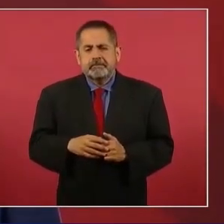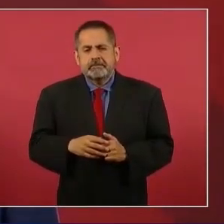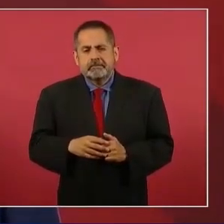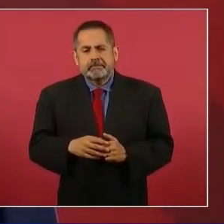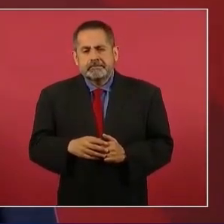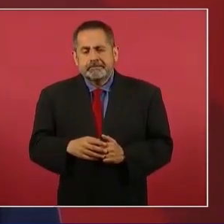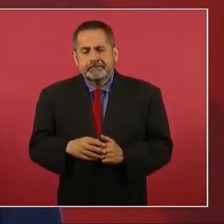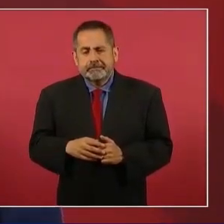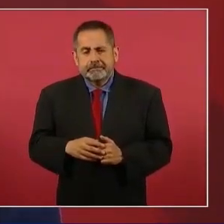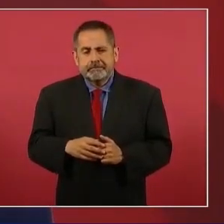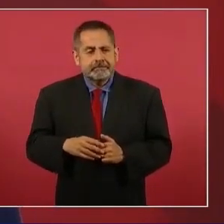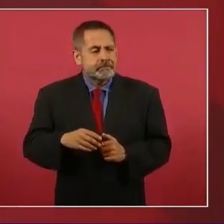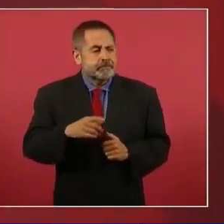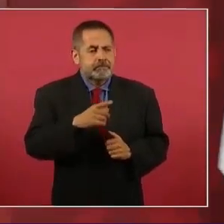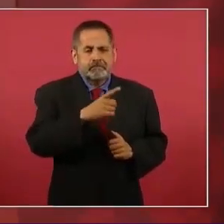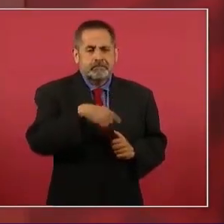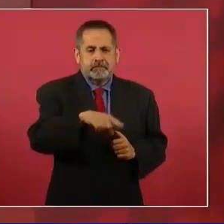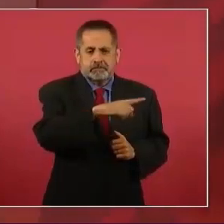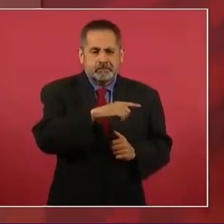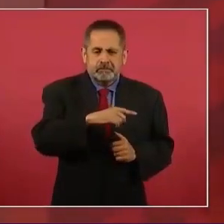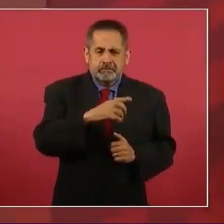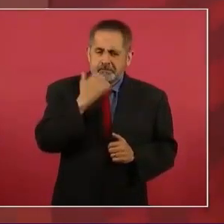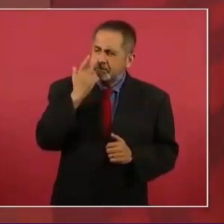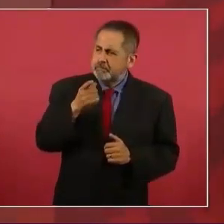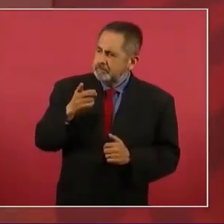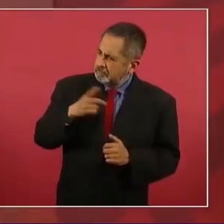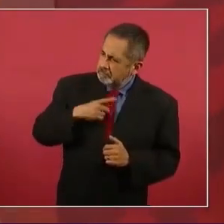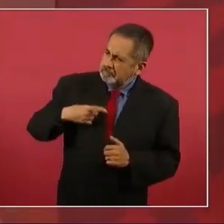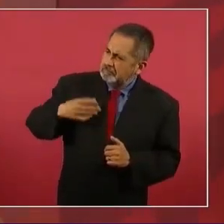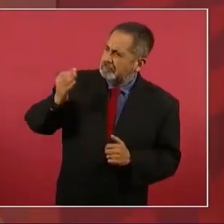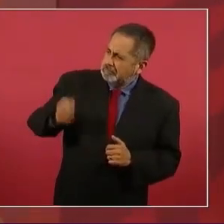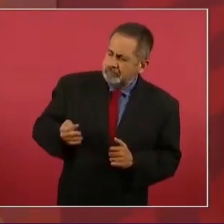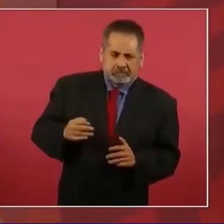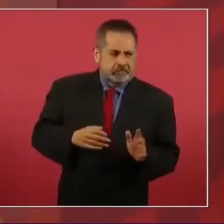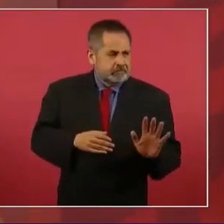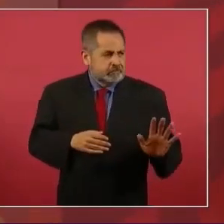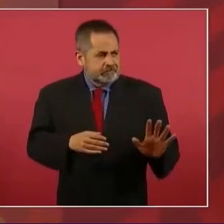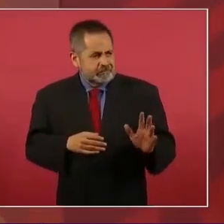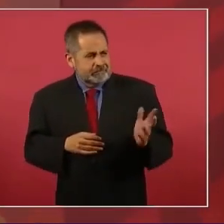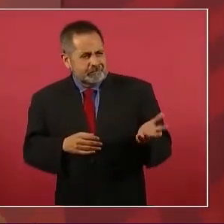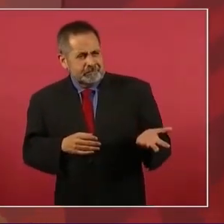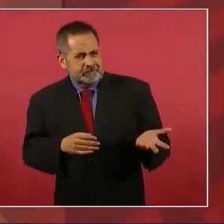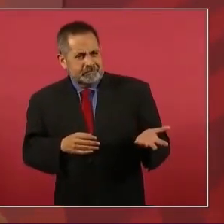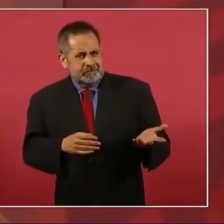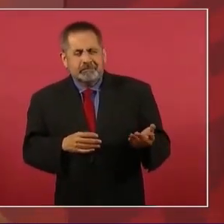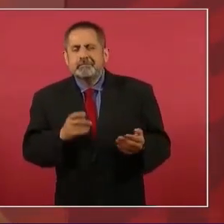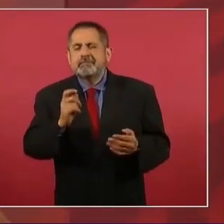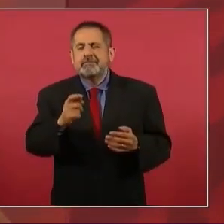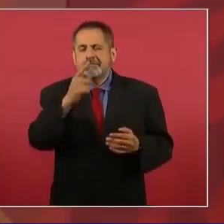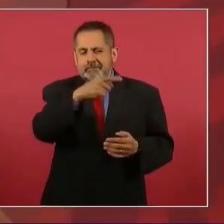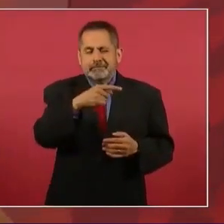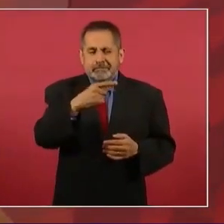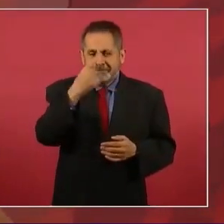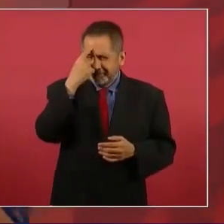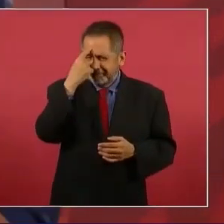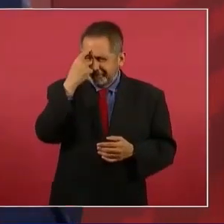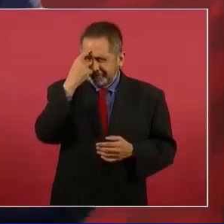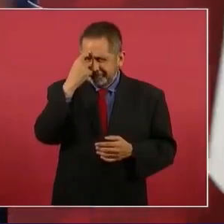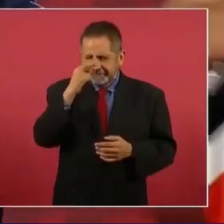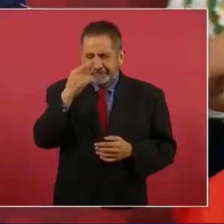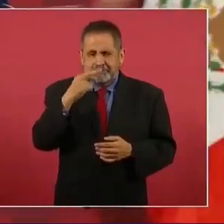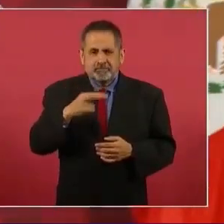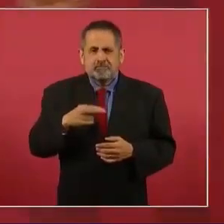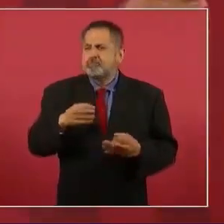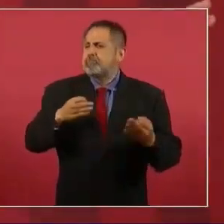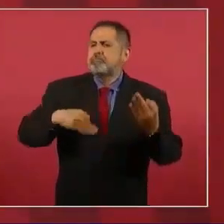aceptáramos todos la máxima de